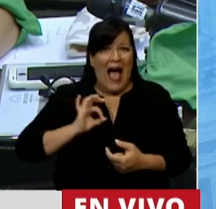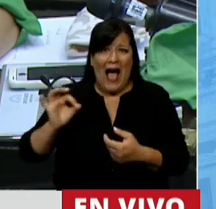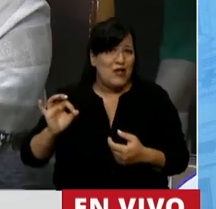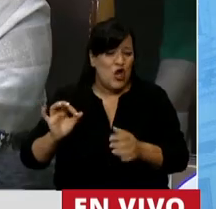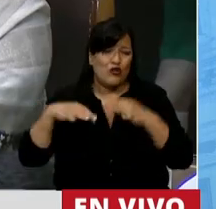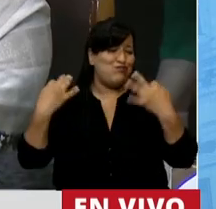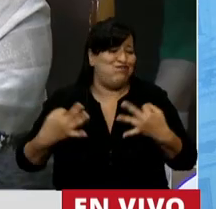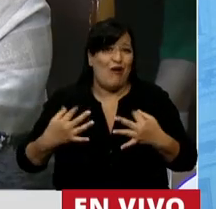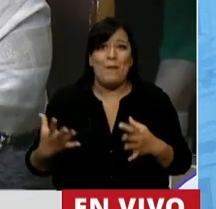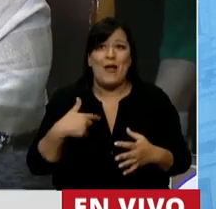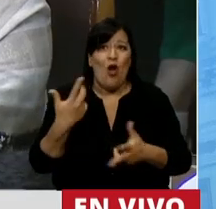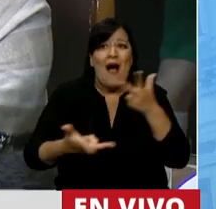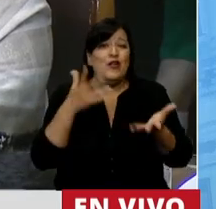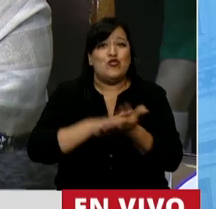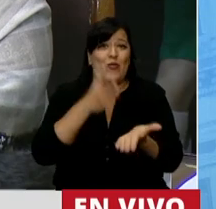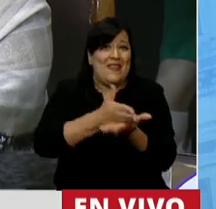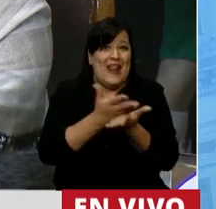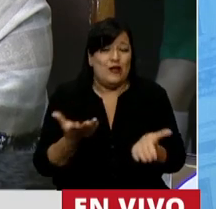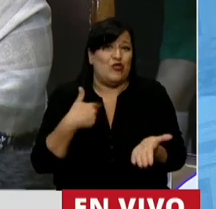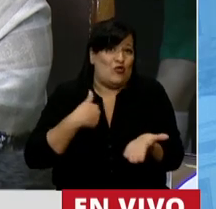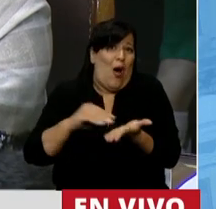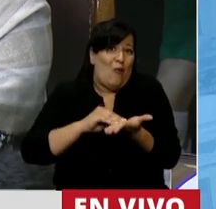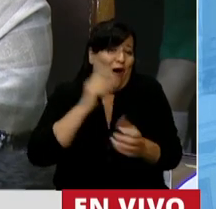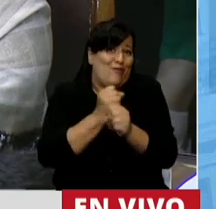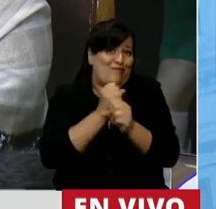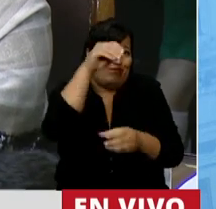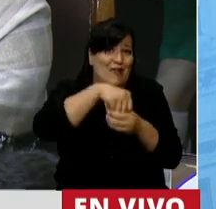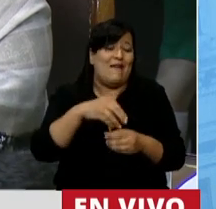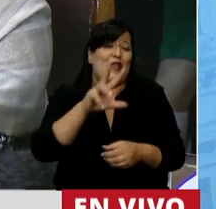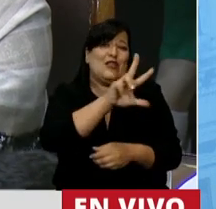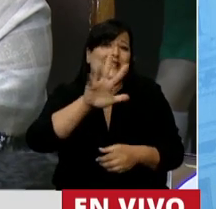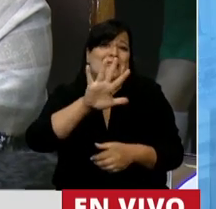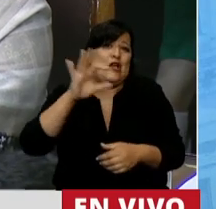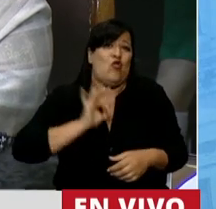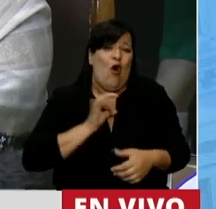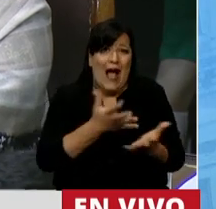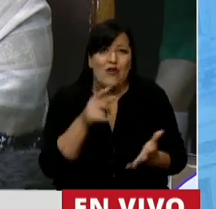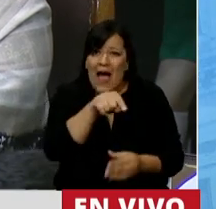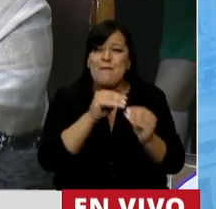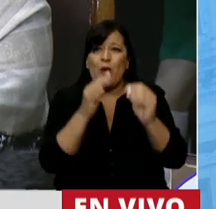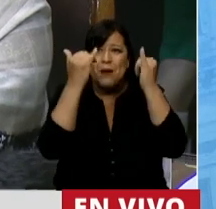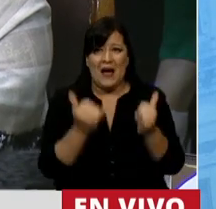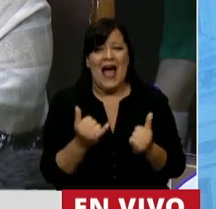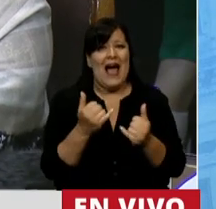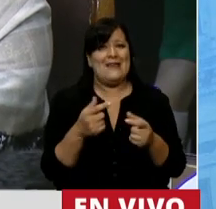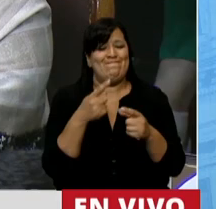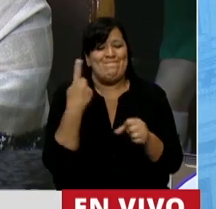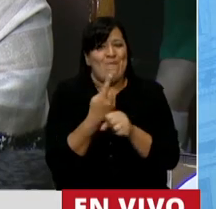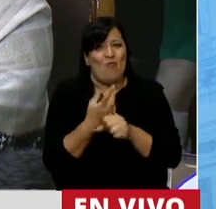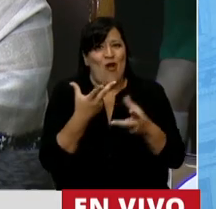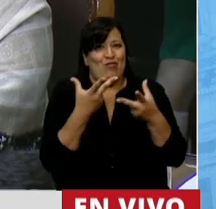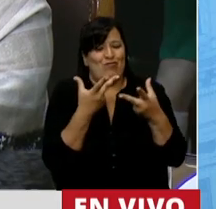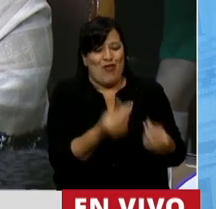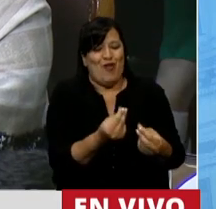pero yo tengo que hablar como un hombre del derecho porque soy un tipo que litiga hace 30 y pico de años. Y ahí tenemos un problema que no me permite acompañar.